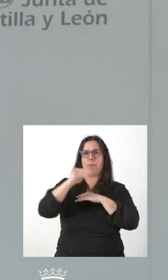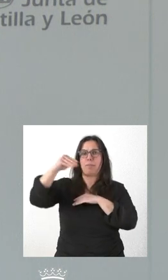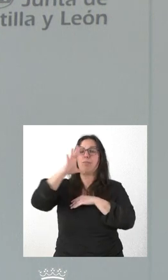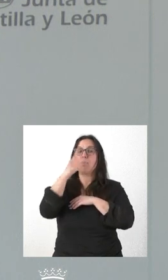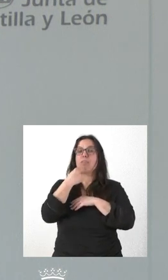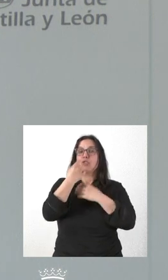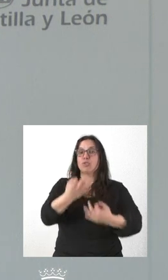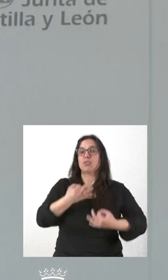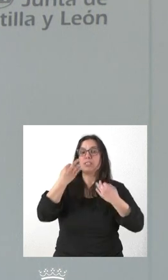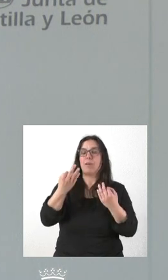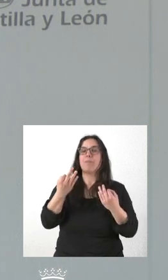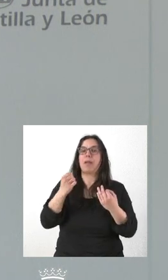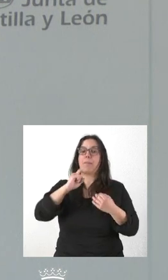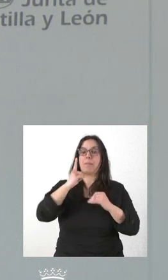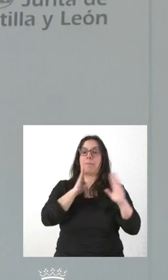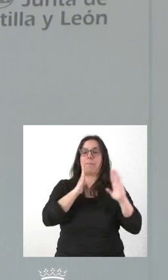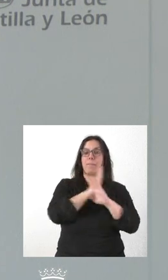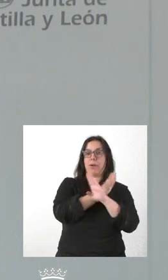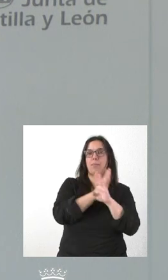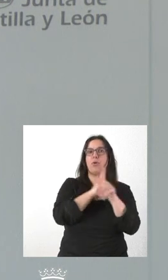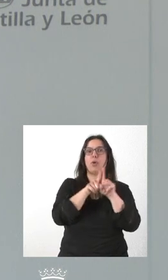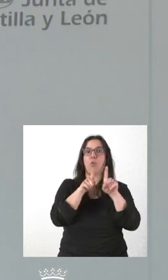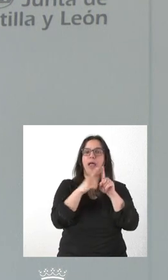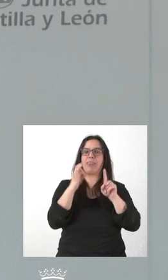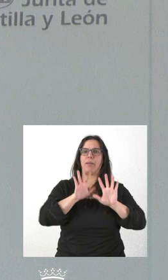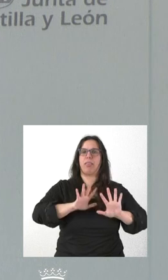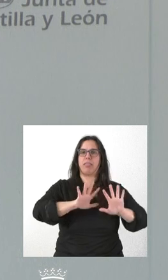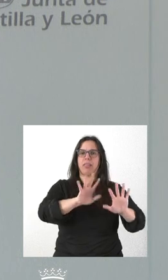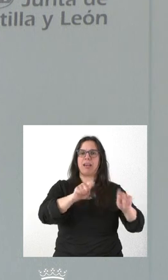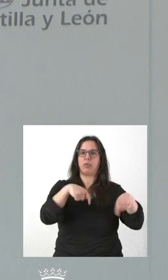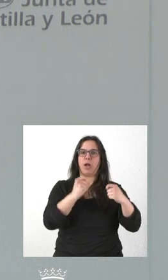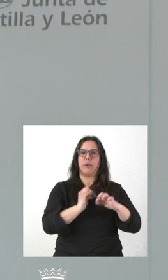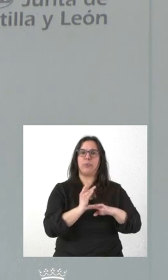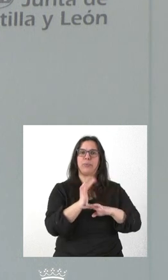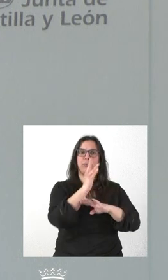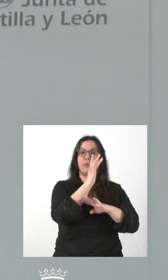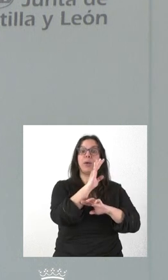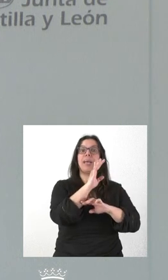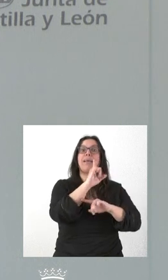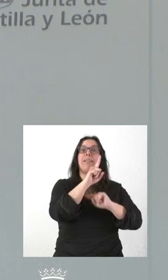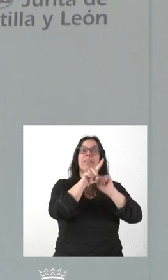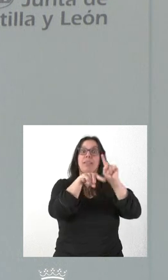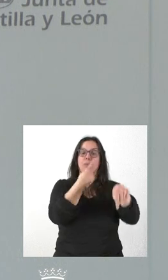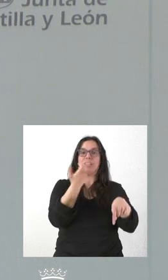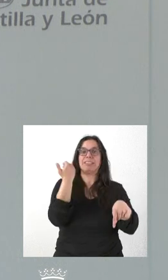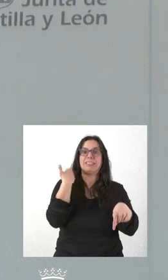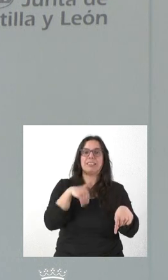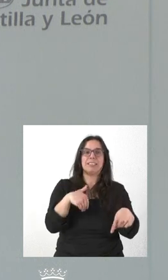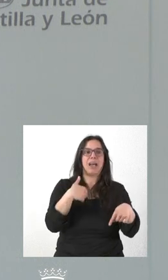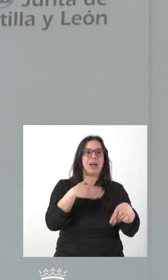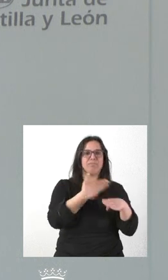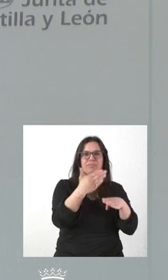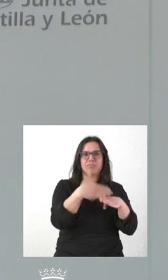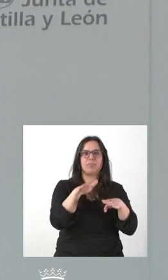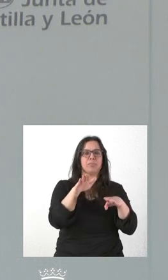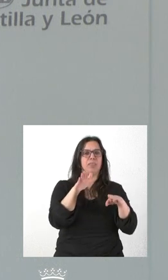que hay un periodo previo de permitir la regeneración natural y, luego, a partir de ese momento, una vez que se han retirado los restos de